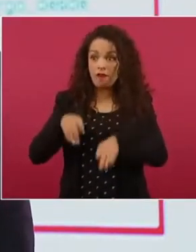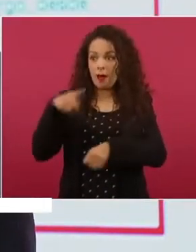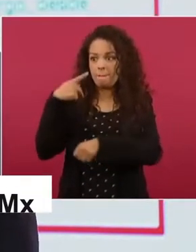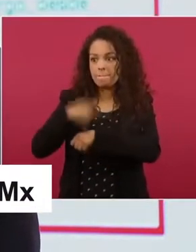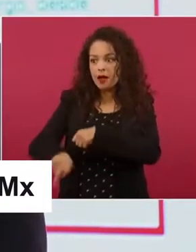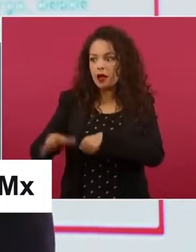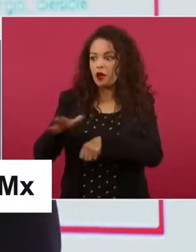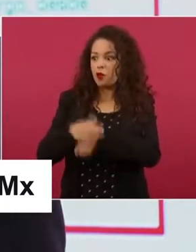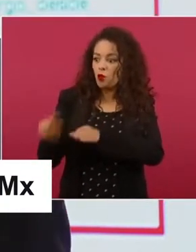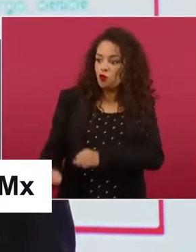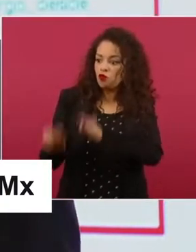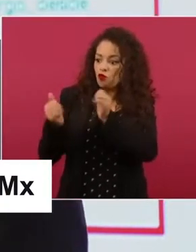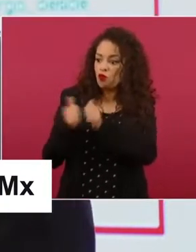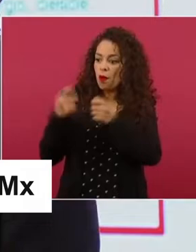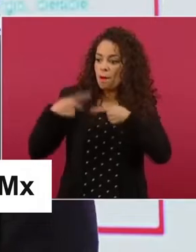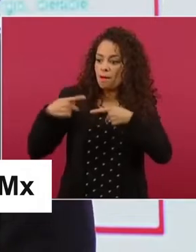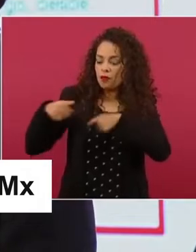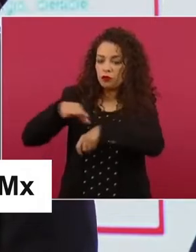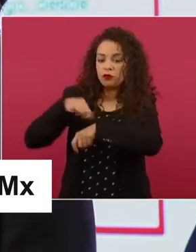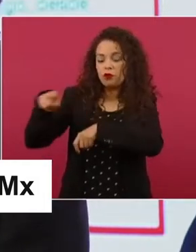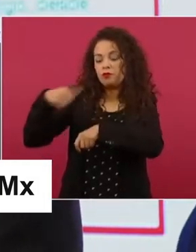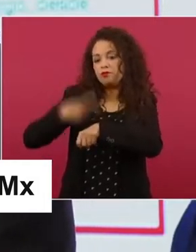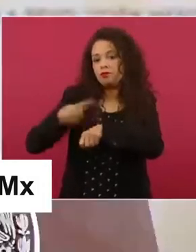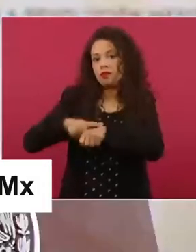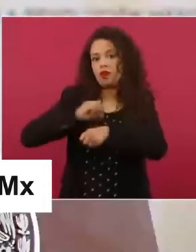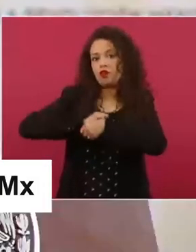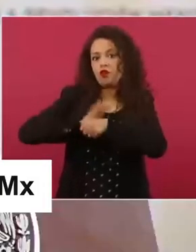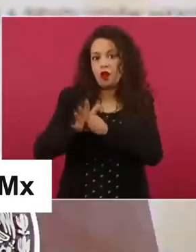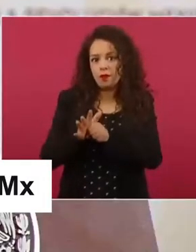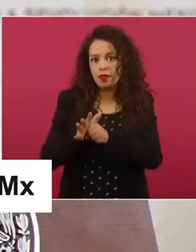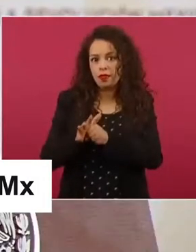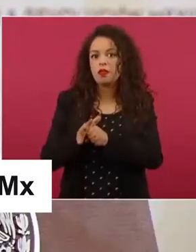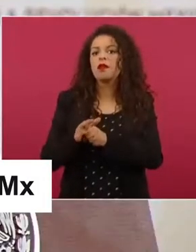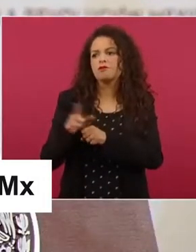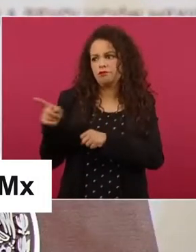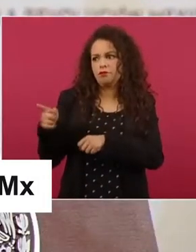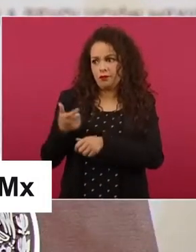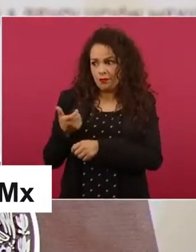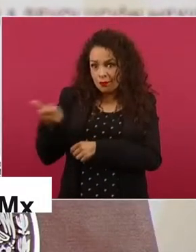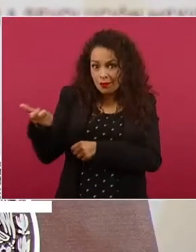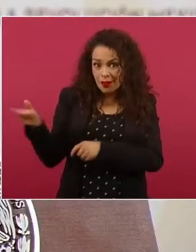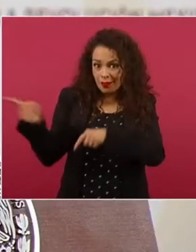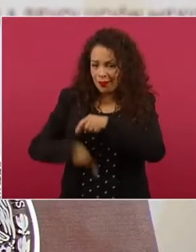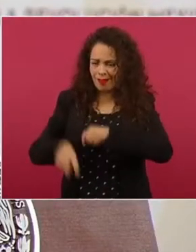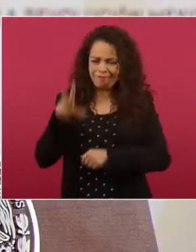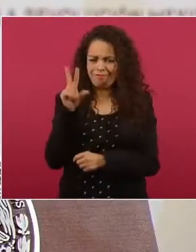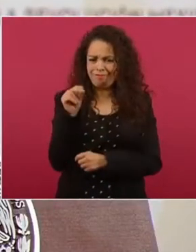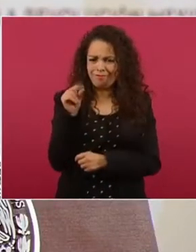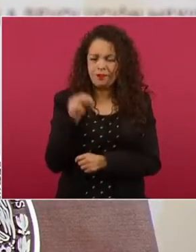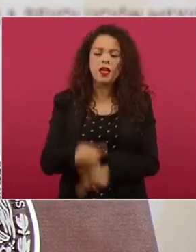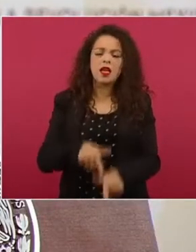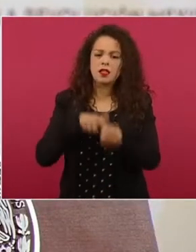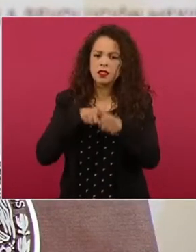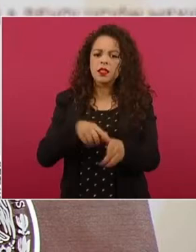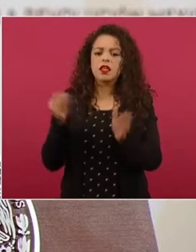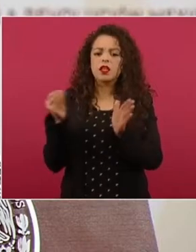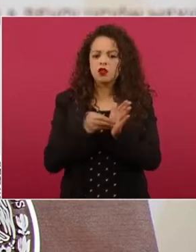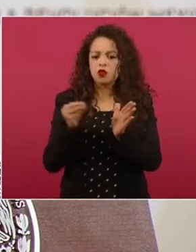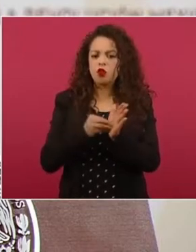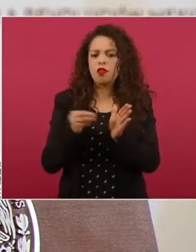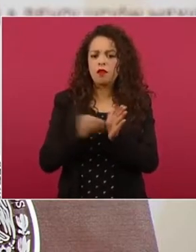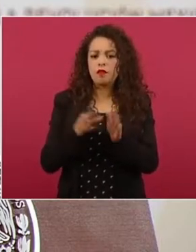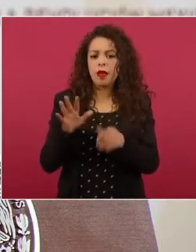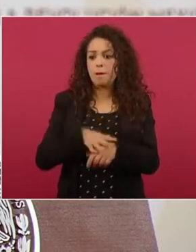riesgo durante la epidemia de COVID. A la fecha, el IMSS continúa aportando el bono a quienes se